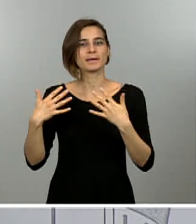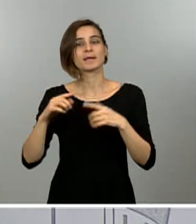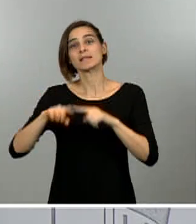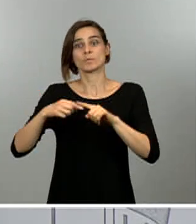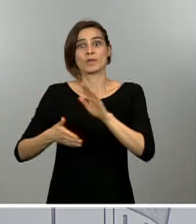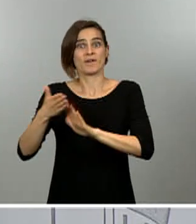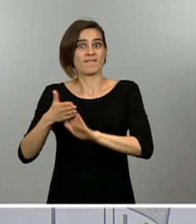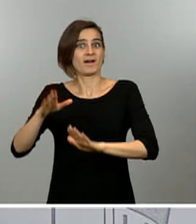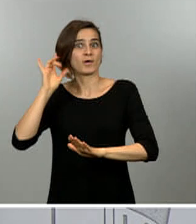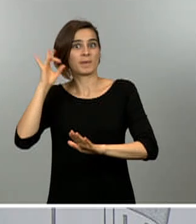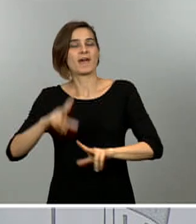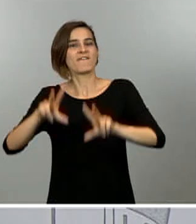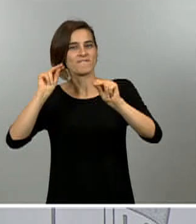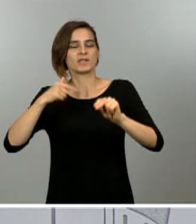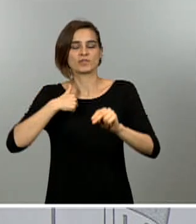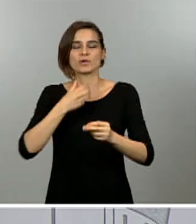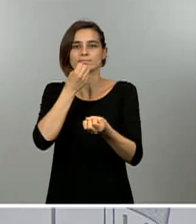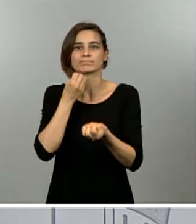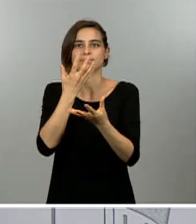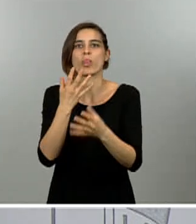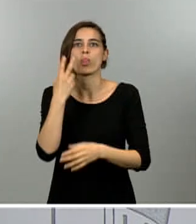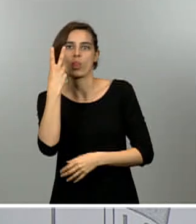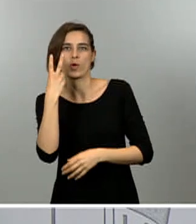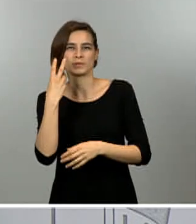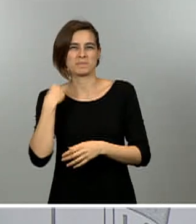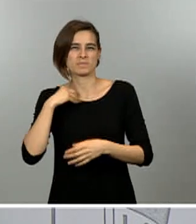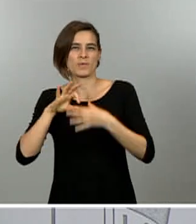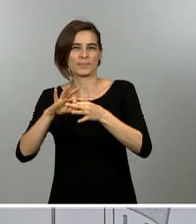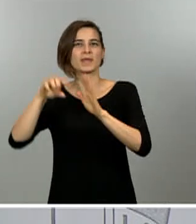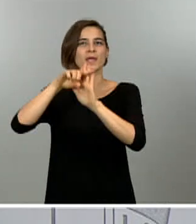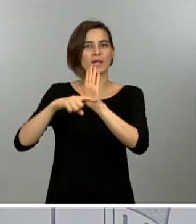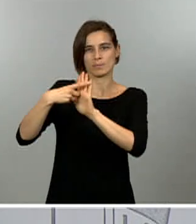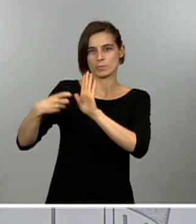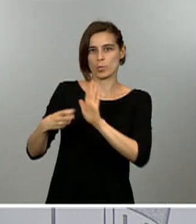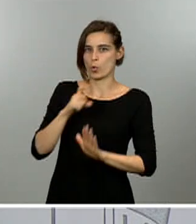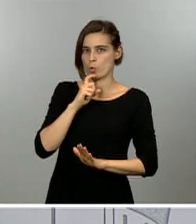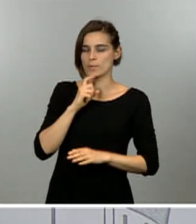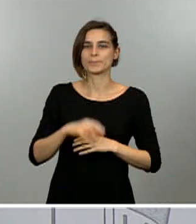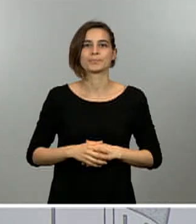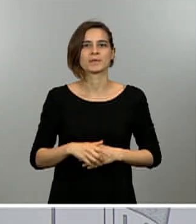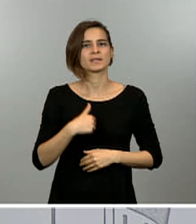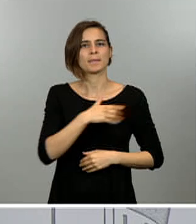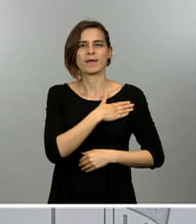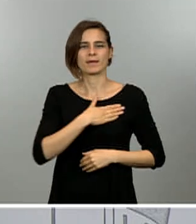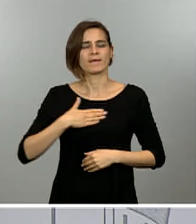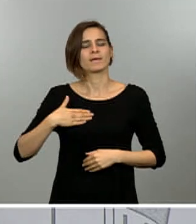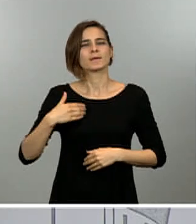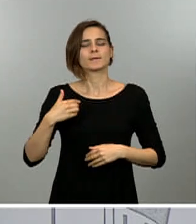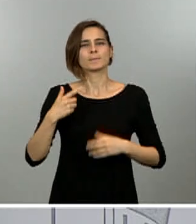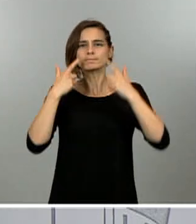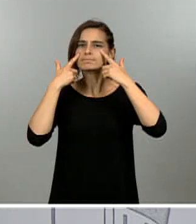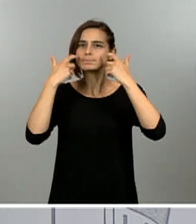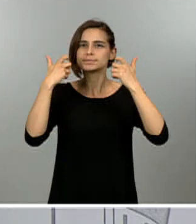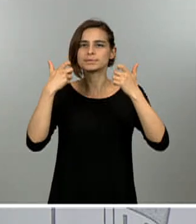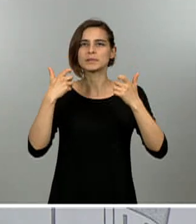hacer en este sentido. Quiero también poner en valor el hecho importante de que desde hace varios